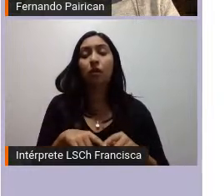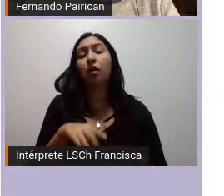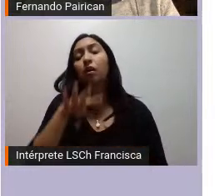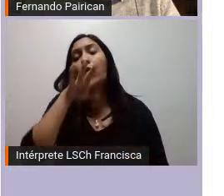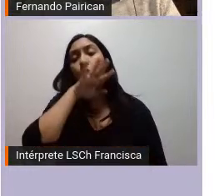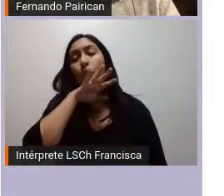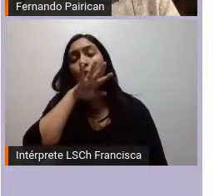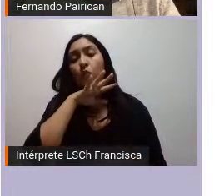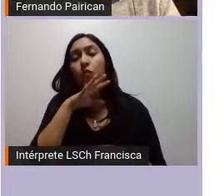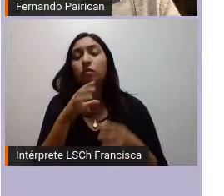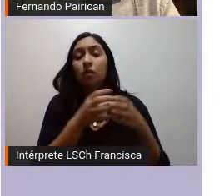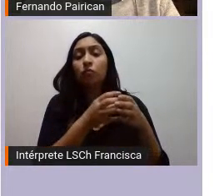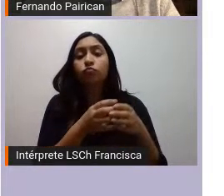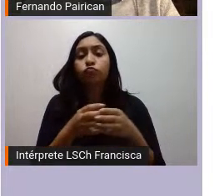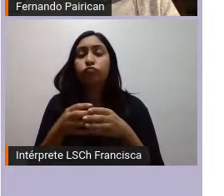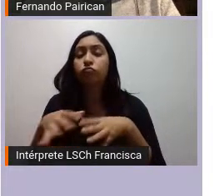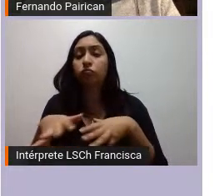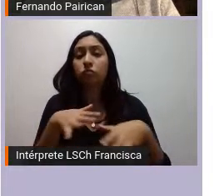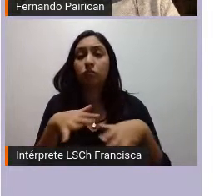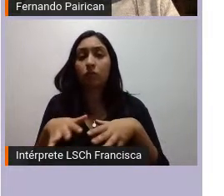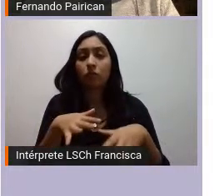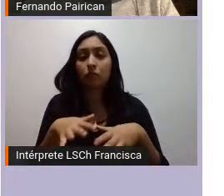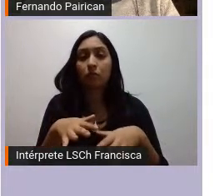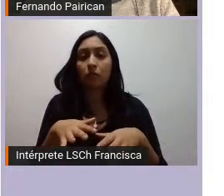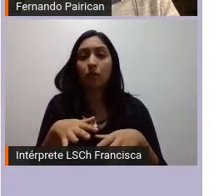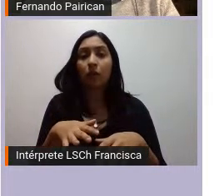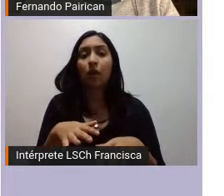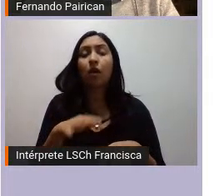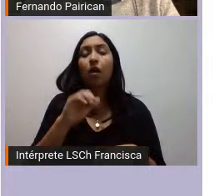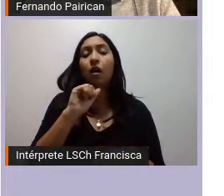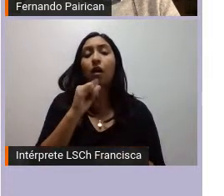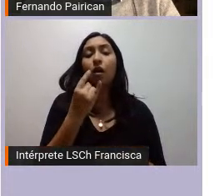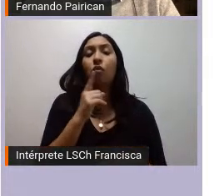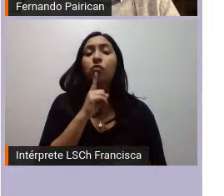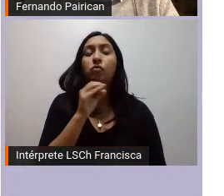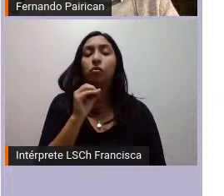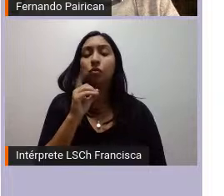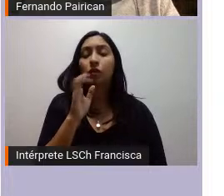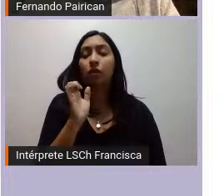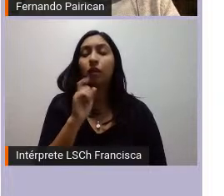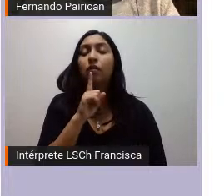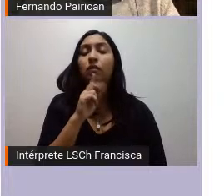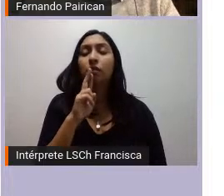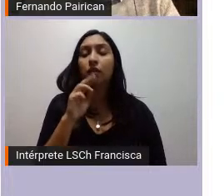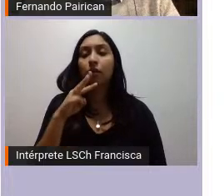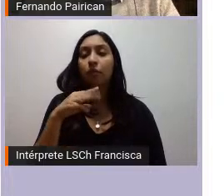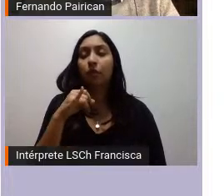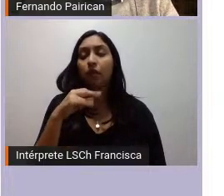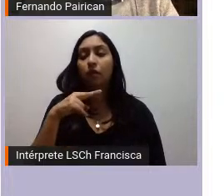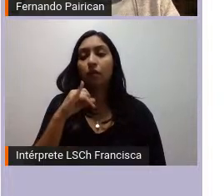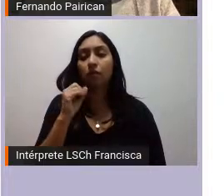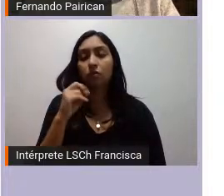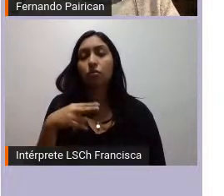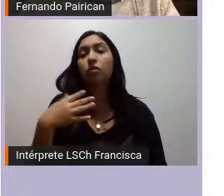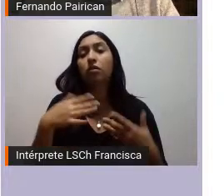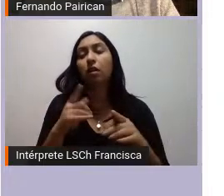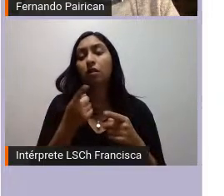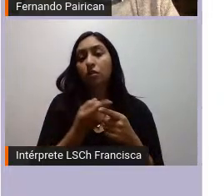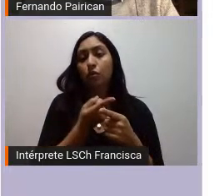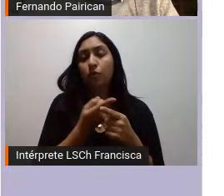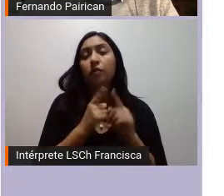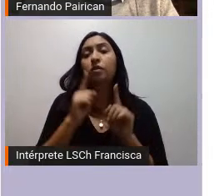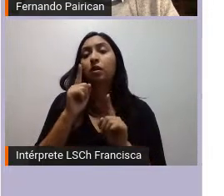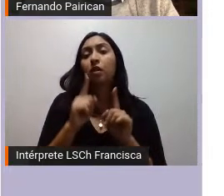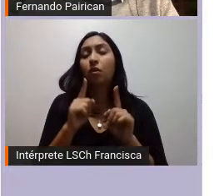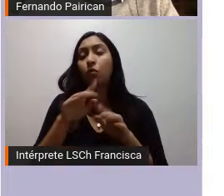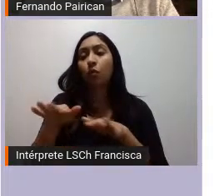la vía rupturista la autodeterminación que ya se conversa o se debate en algunos espacios en México está en algunos